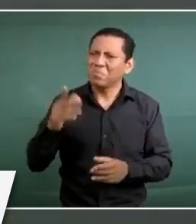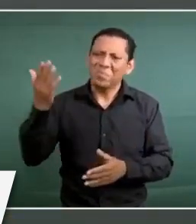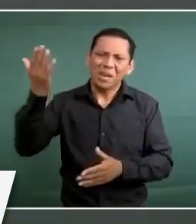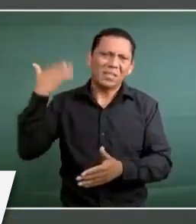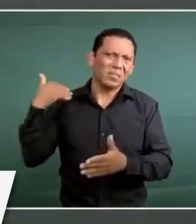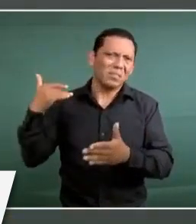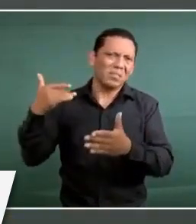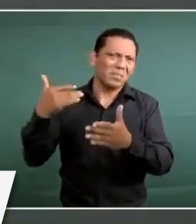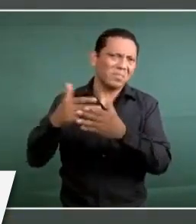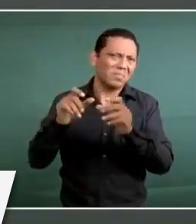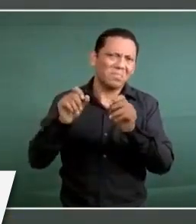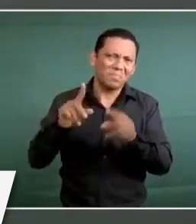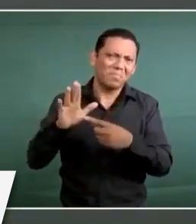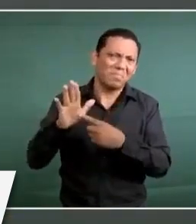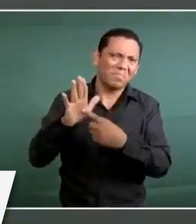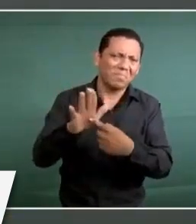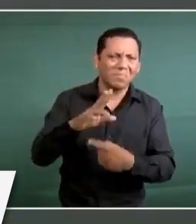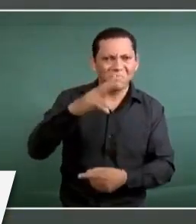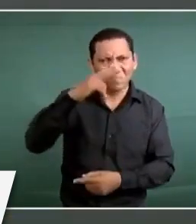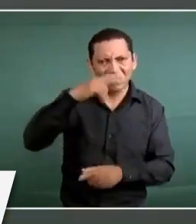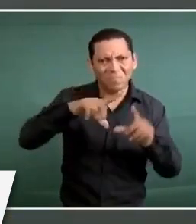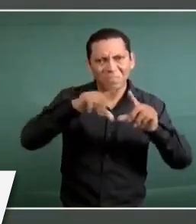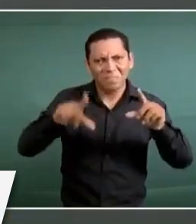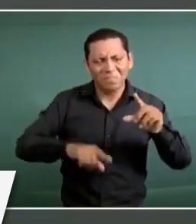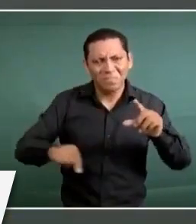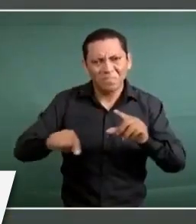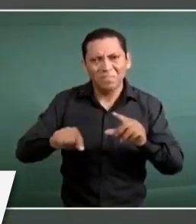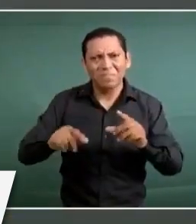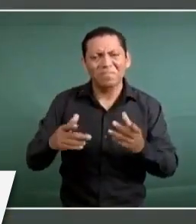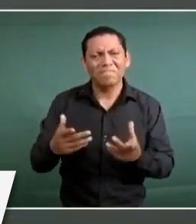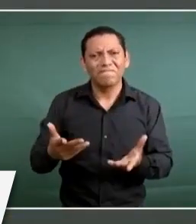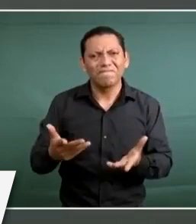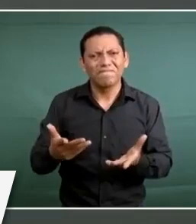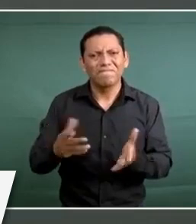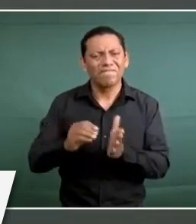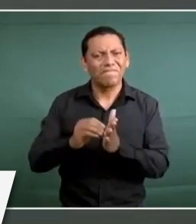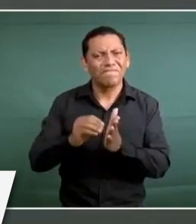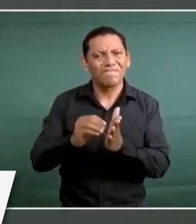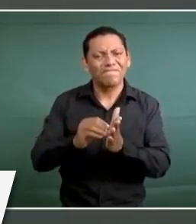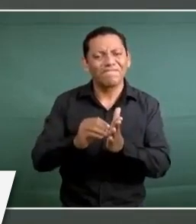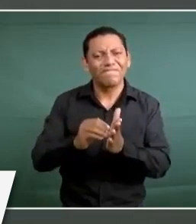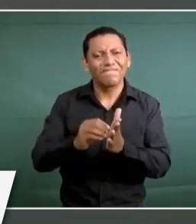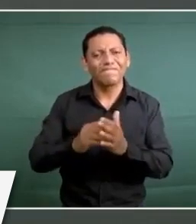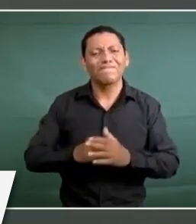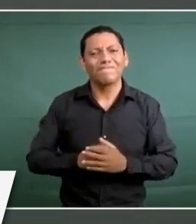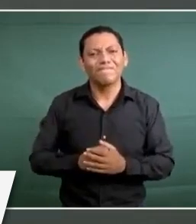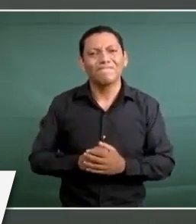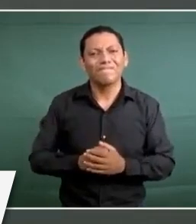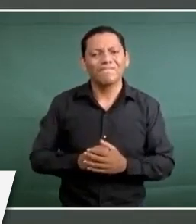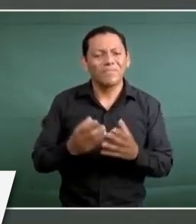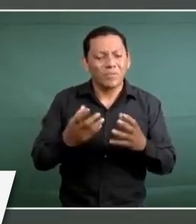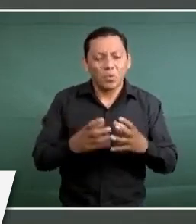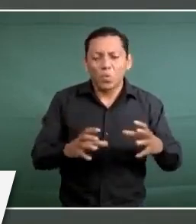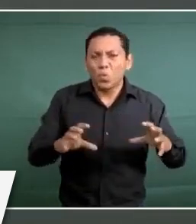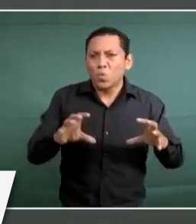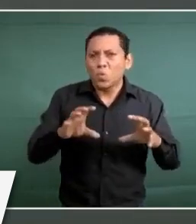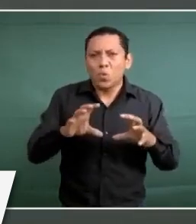de México y del mundo